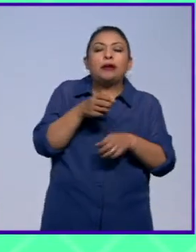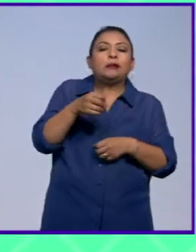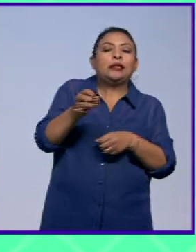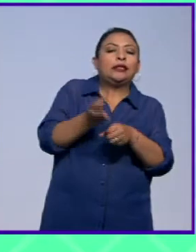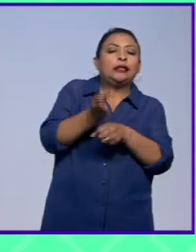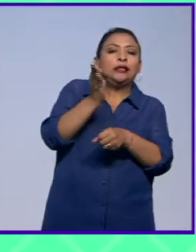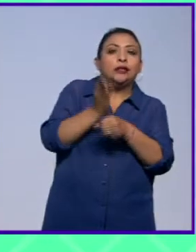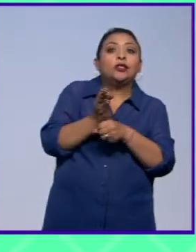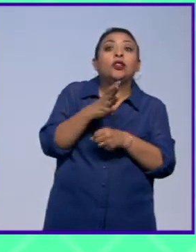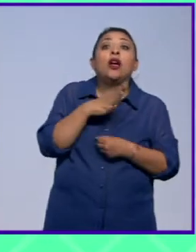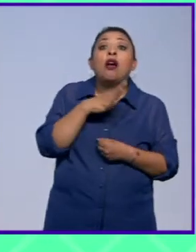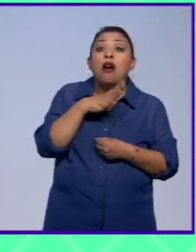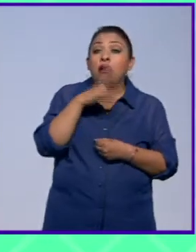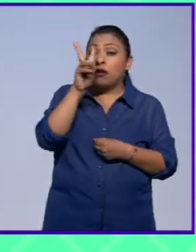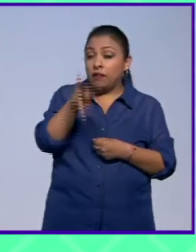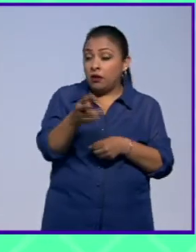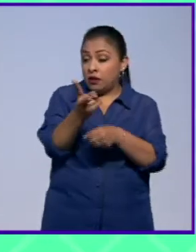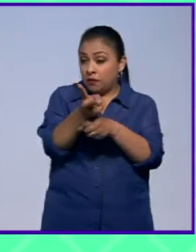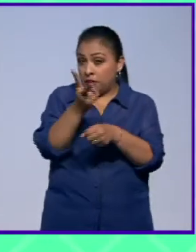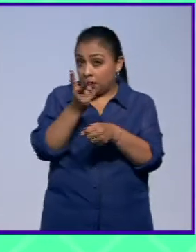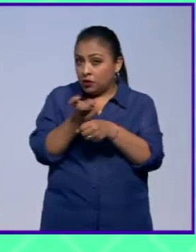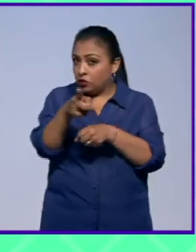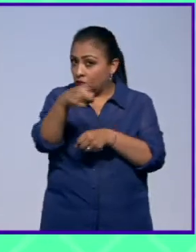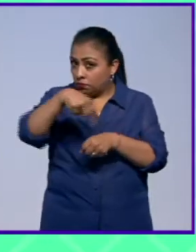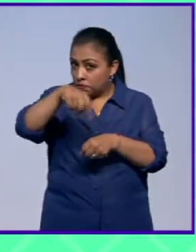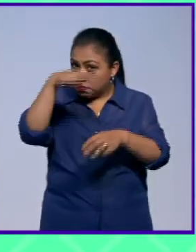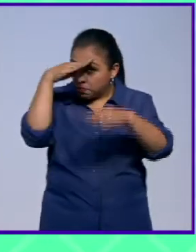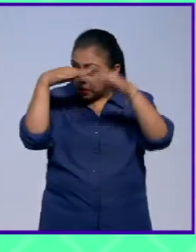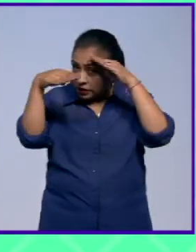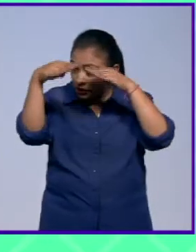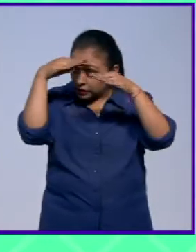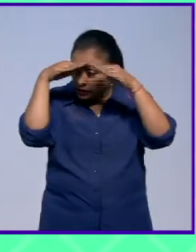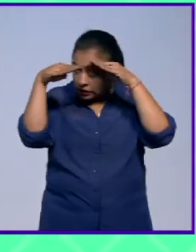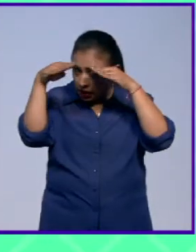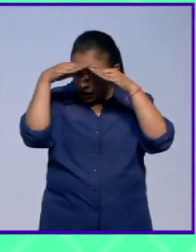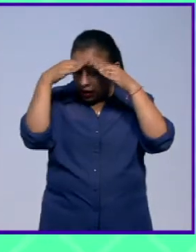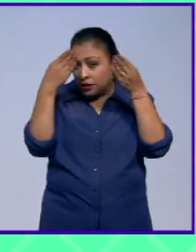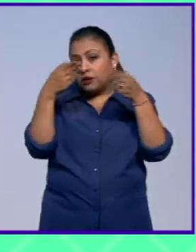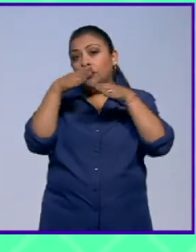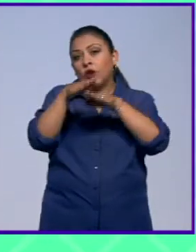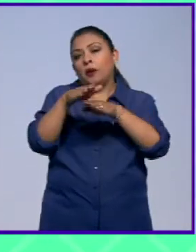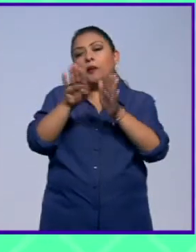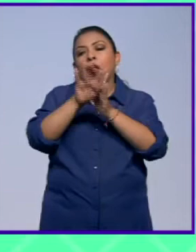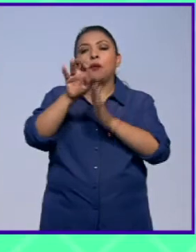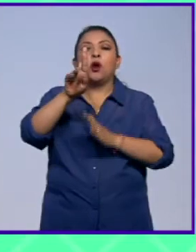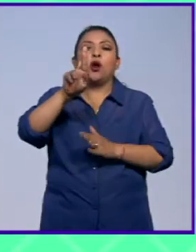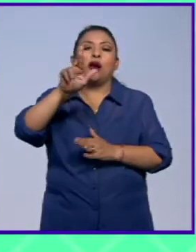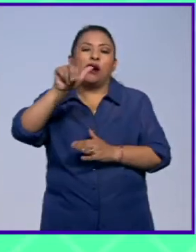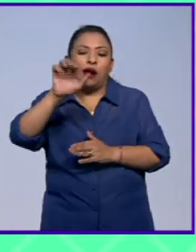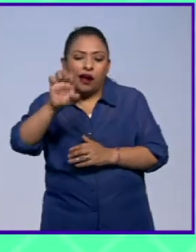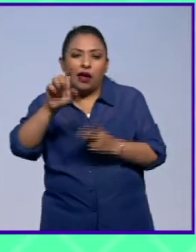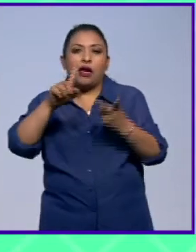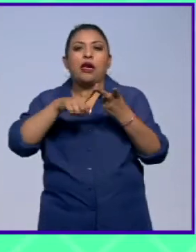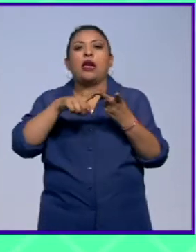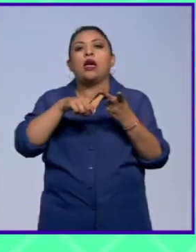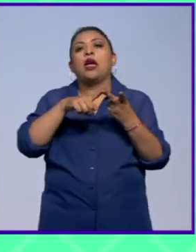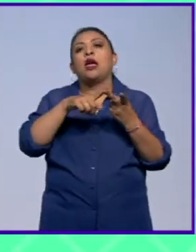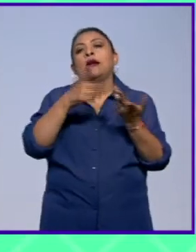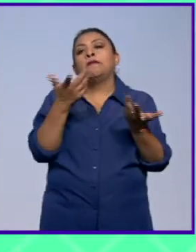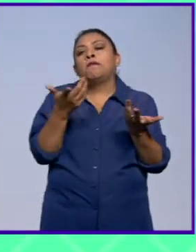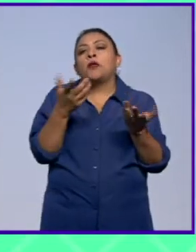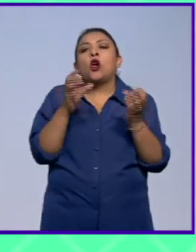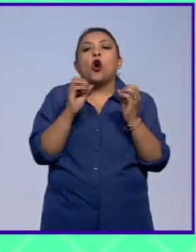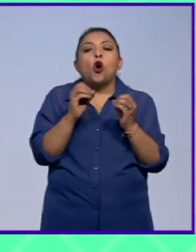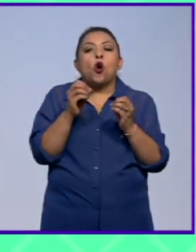sentido del humor hay una invitación a pensar a reflexionar puede ser la Real Academia puede ser el sitio en el que